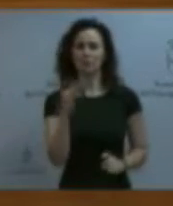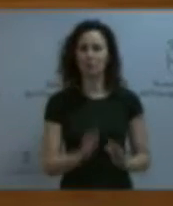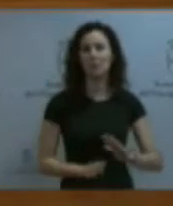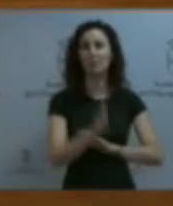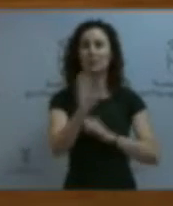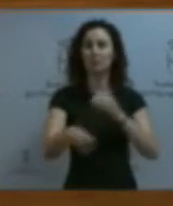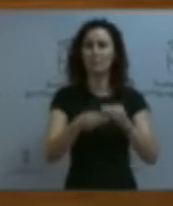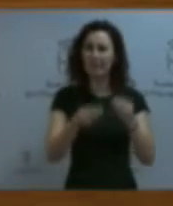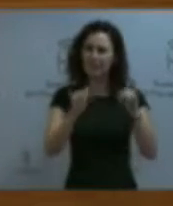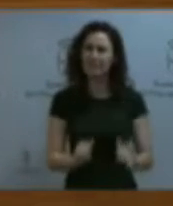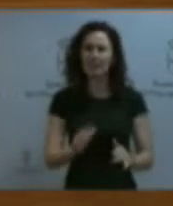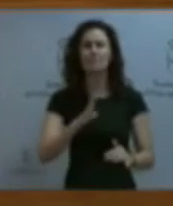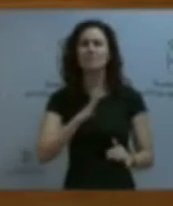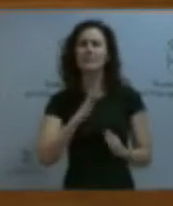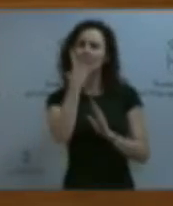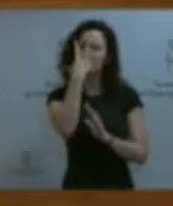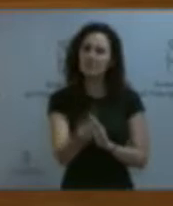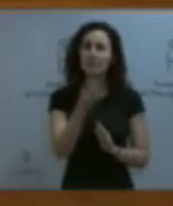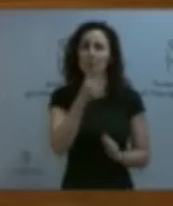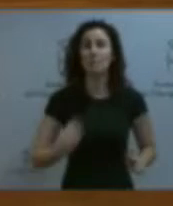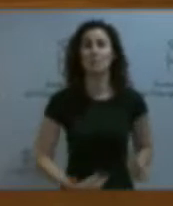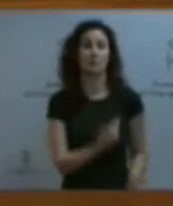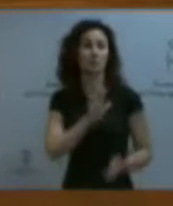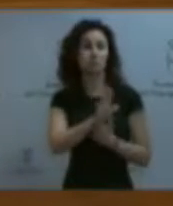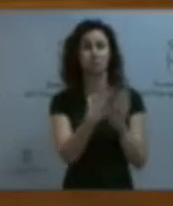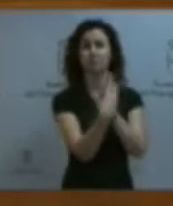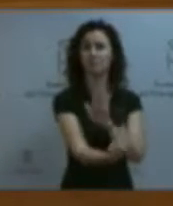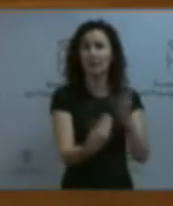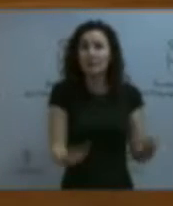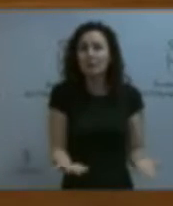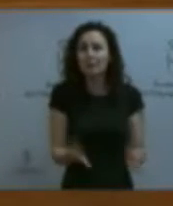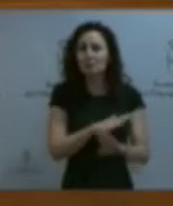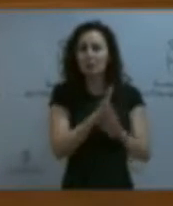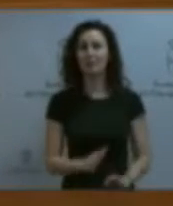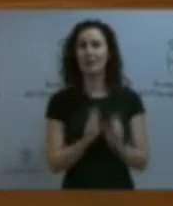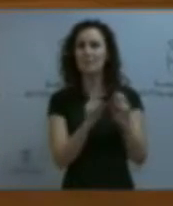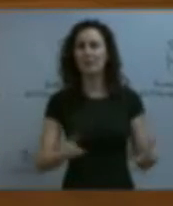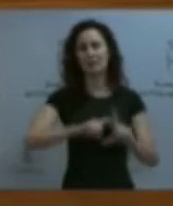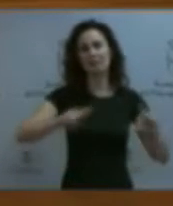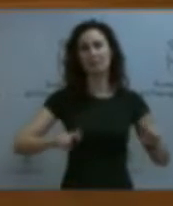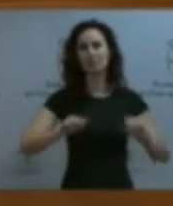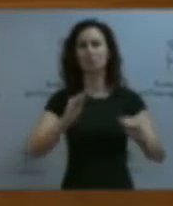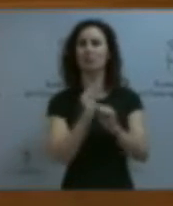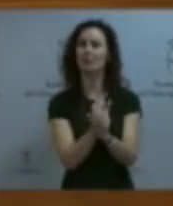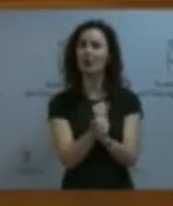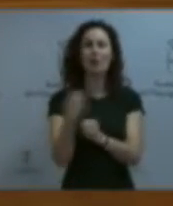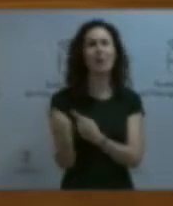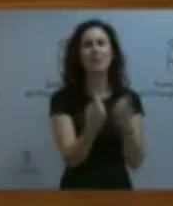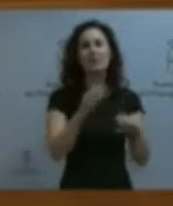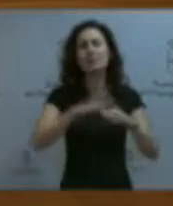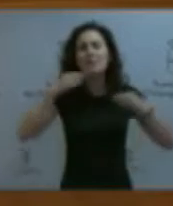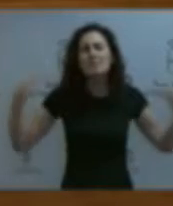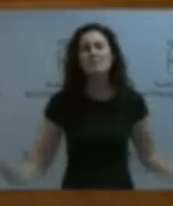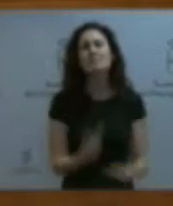tienen las enmiendas que plantea Podemos, porque ninguna de ellas implica nada que vaya en detrimento de una actividad estadística necesaria para mejorar las políticas